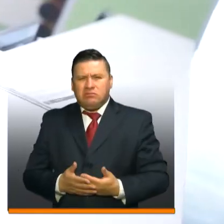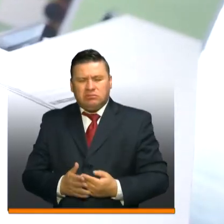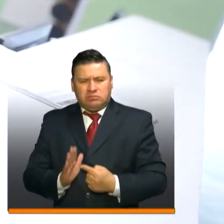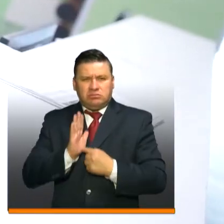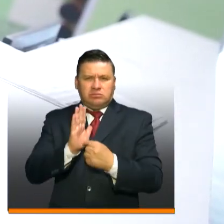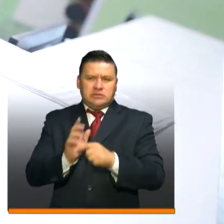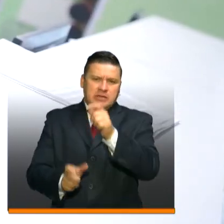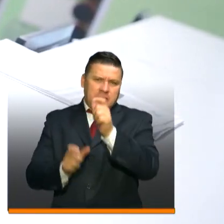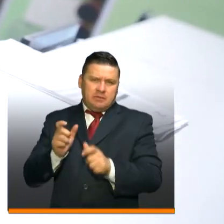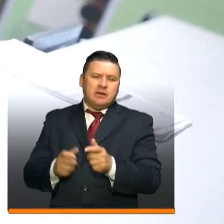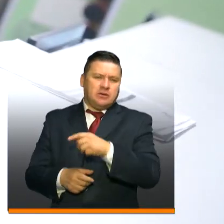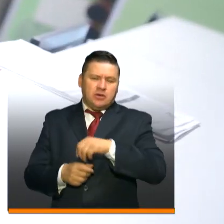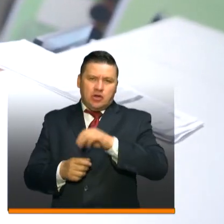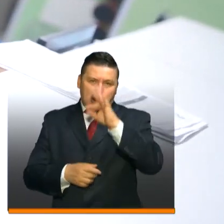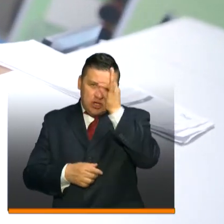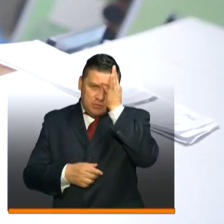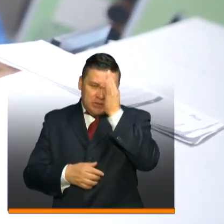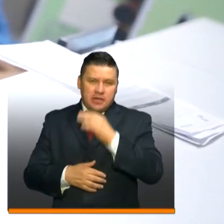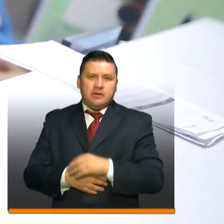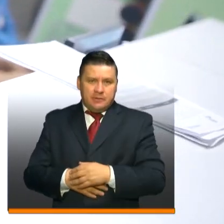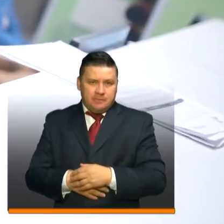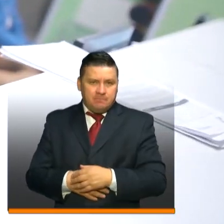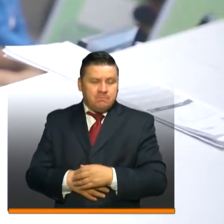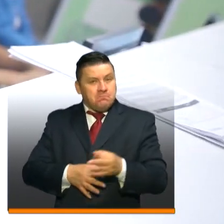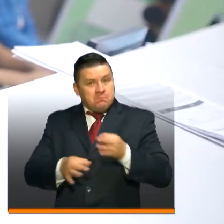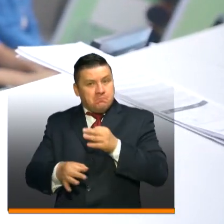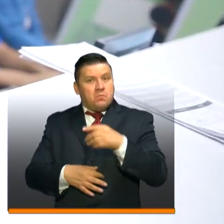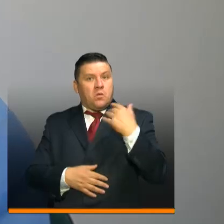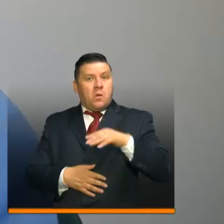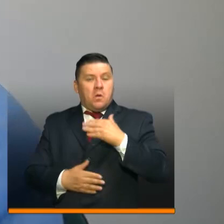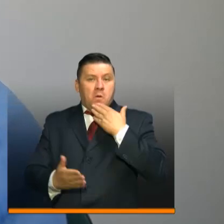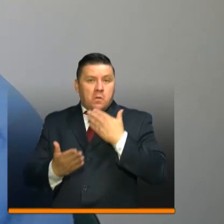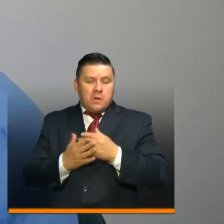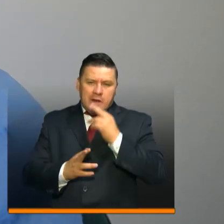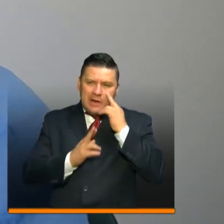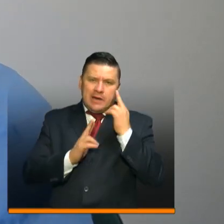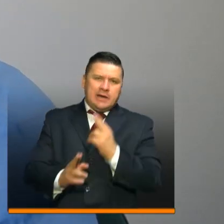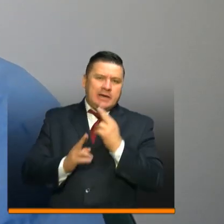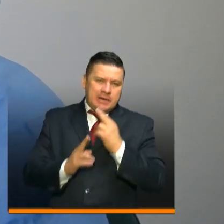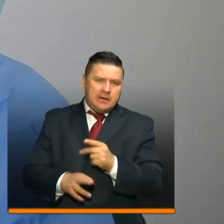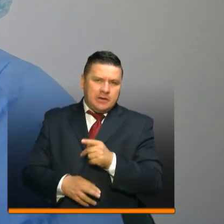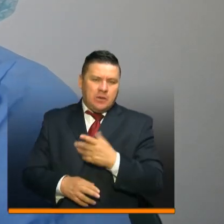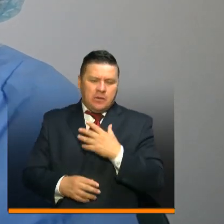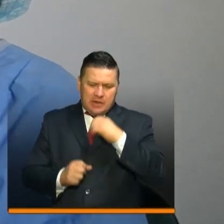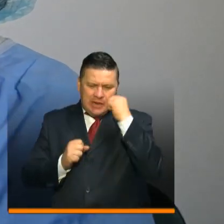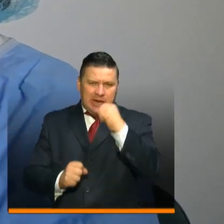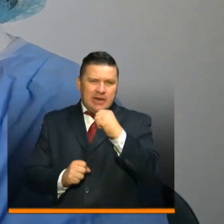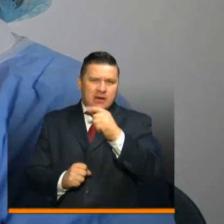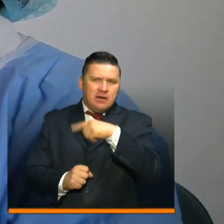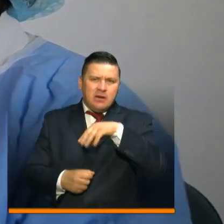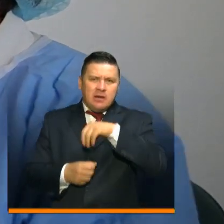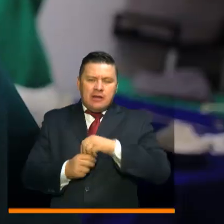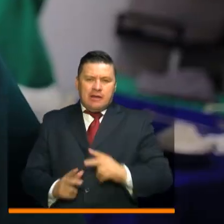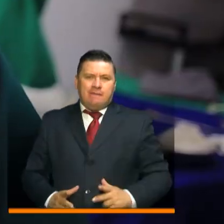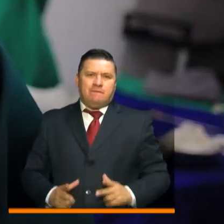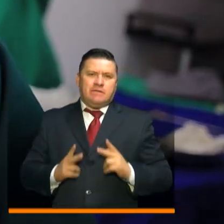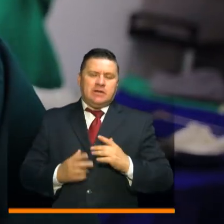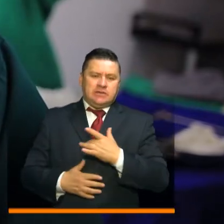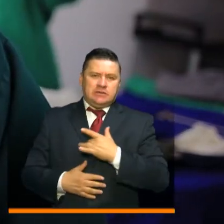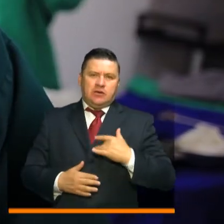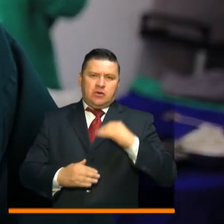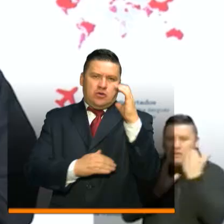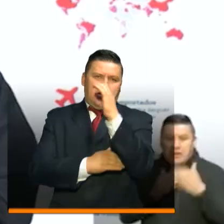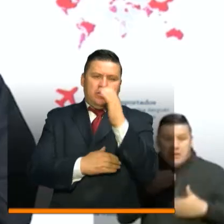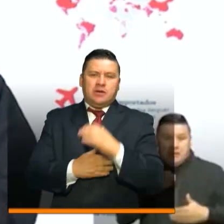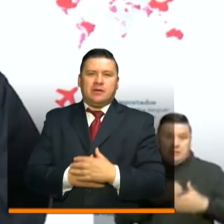presentando a personal de clínicas y hospitales y les expresó su gratitud y el reconocimiento de héroes por estar protegiendo la vida y la salud de